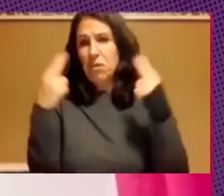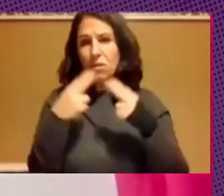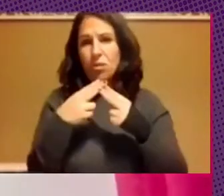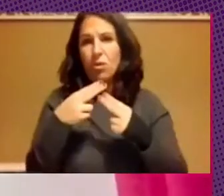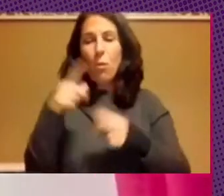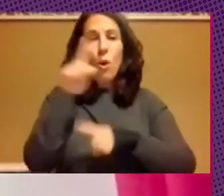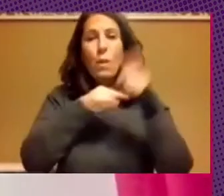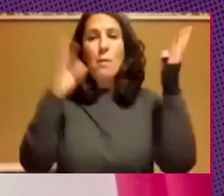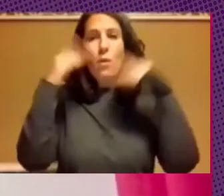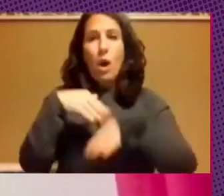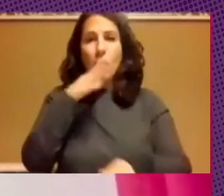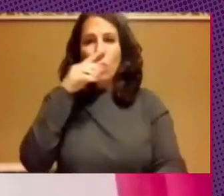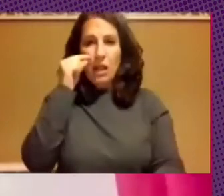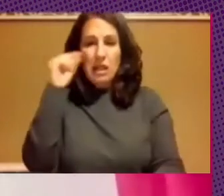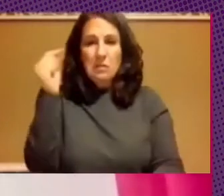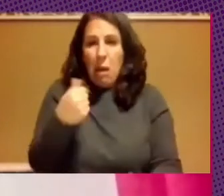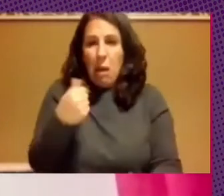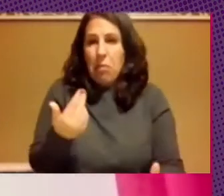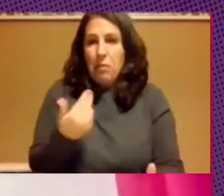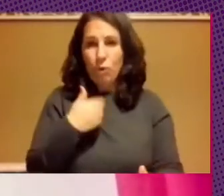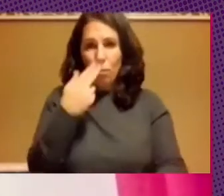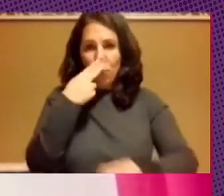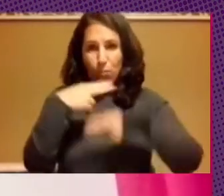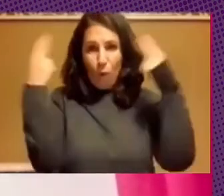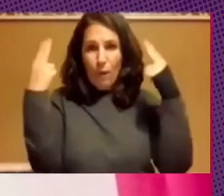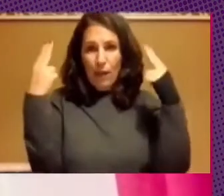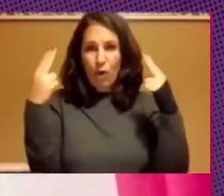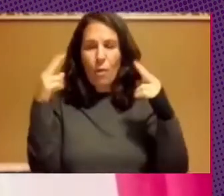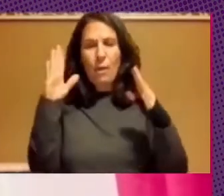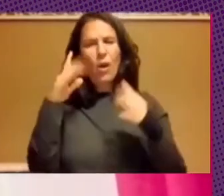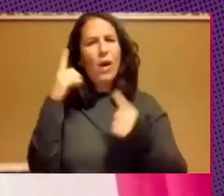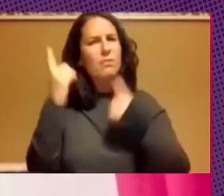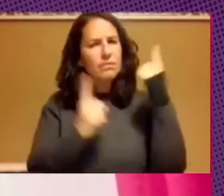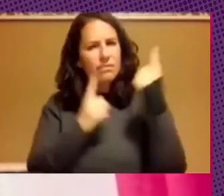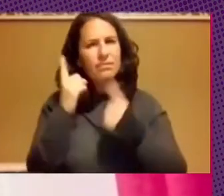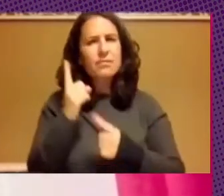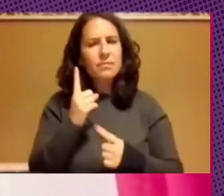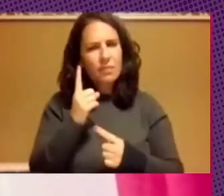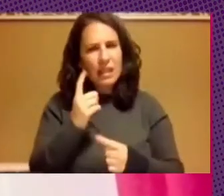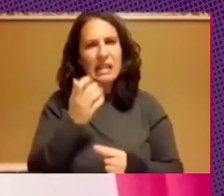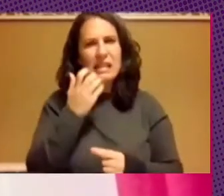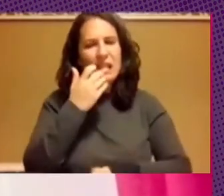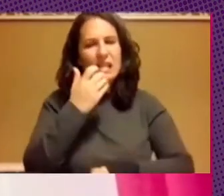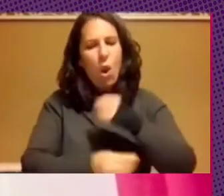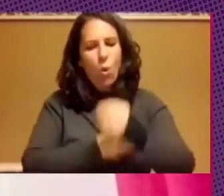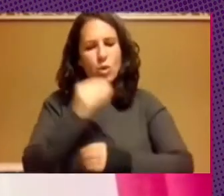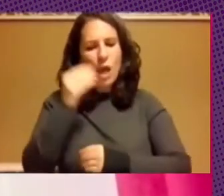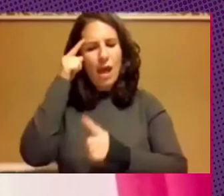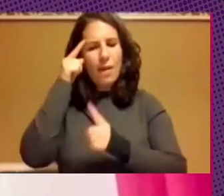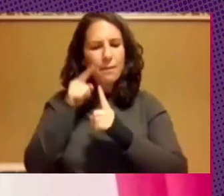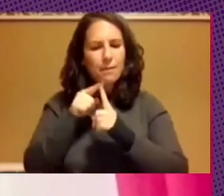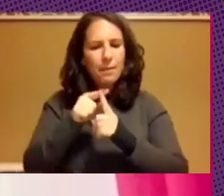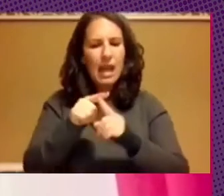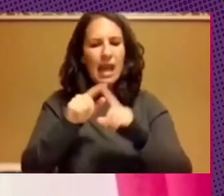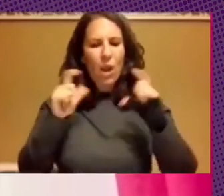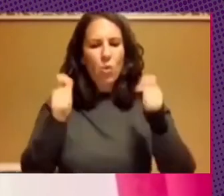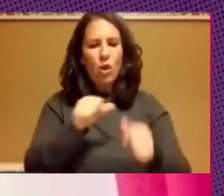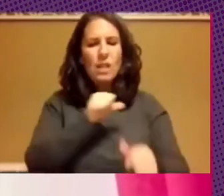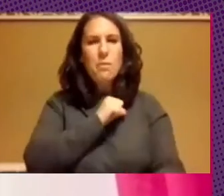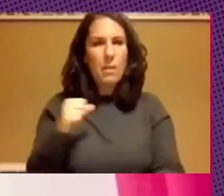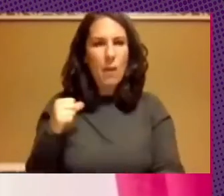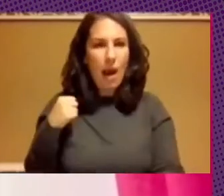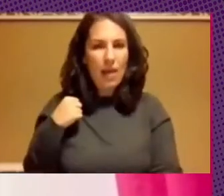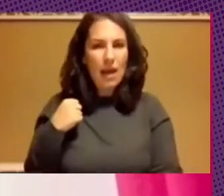lo estás haciendo público pero se dan casos en los que esto si se usa para reuniones privadas